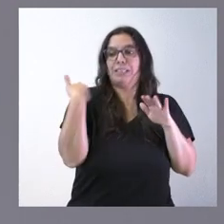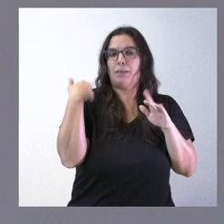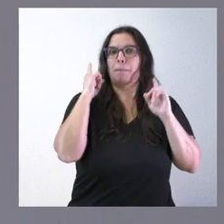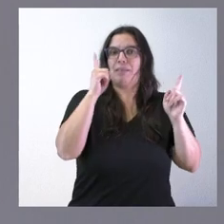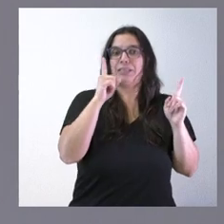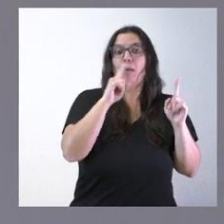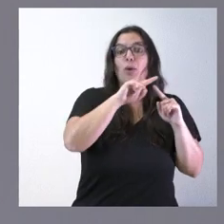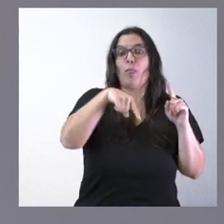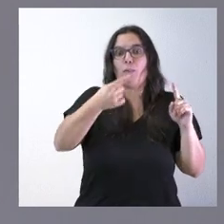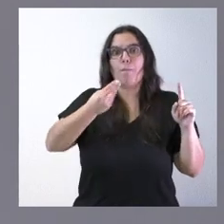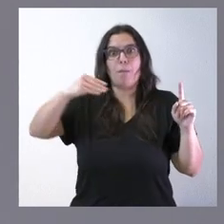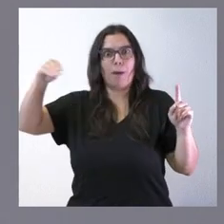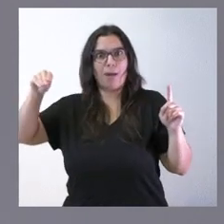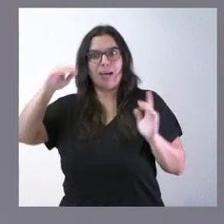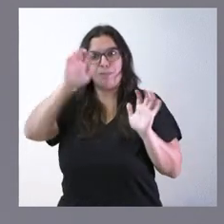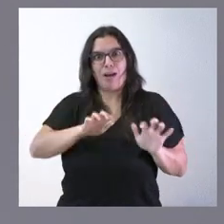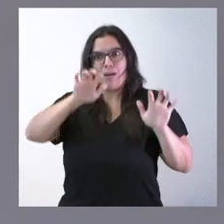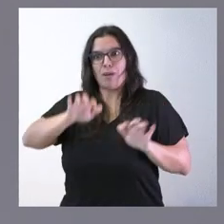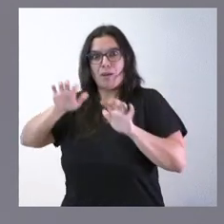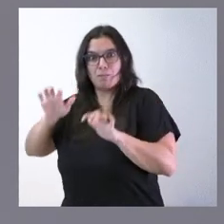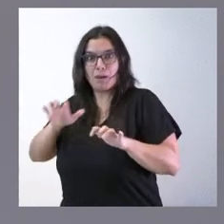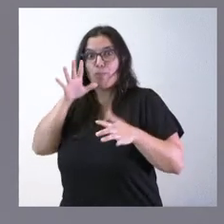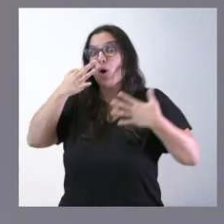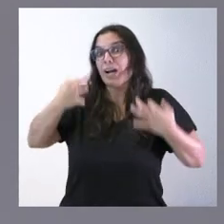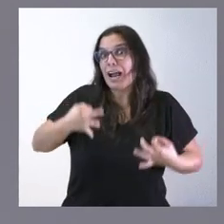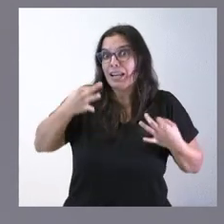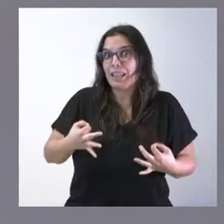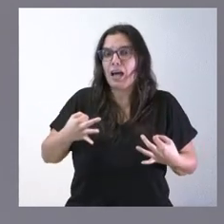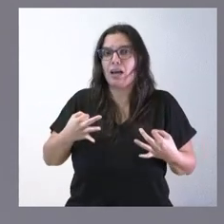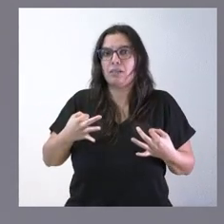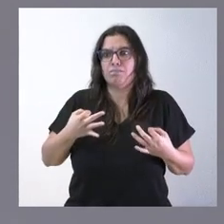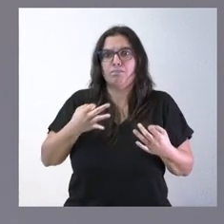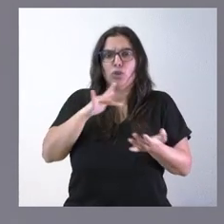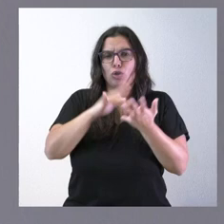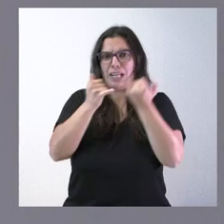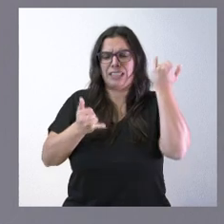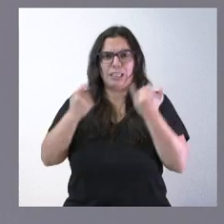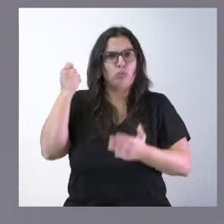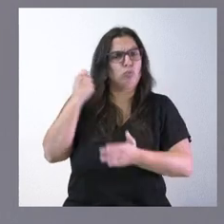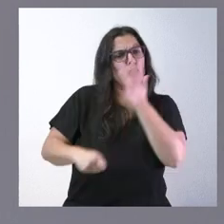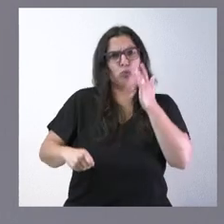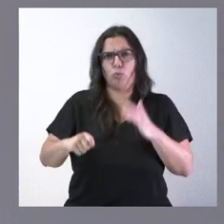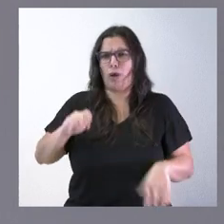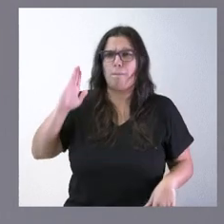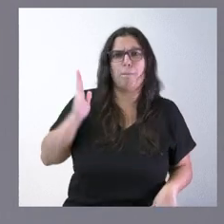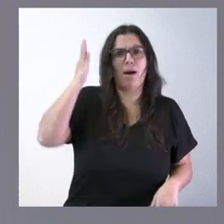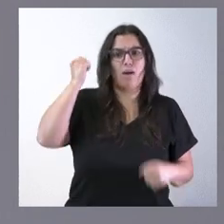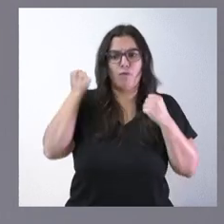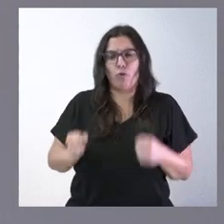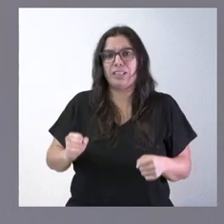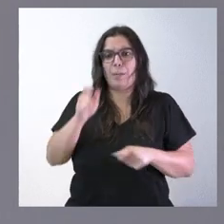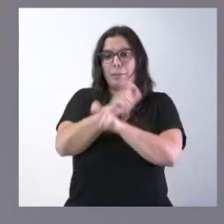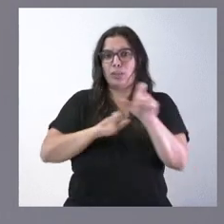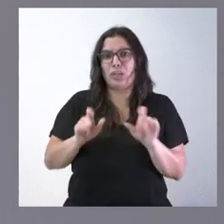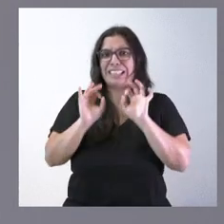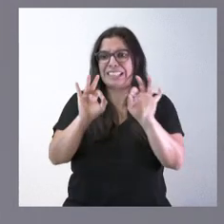para los meses sucesivos pero también la realidad es que está golpeando duramente esta crisis en términos de inflación a unos colectivos muy específicos que